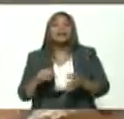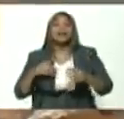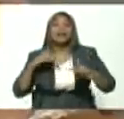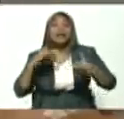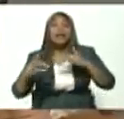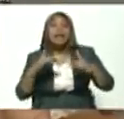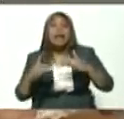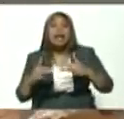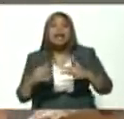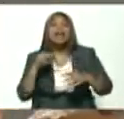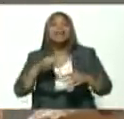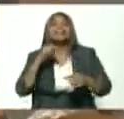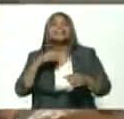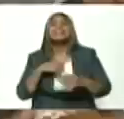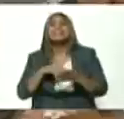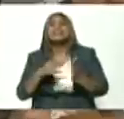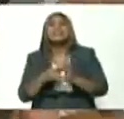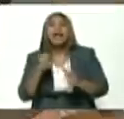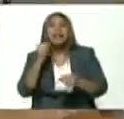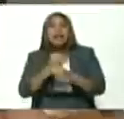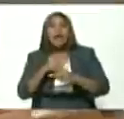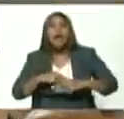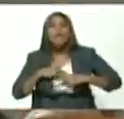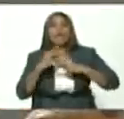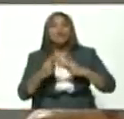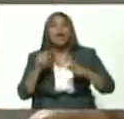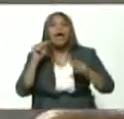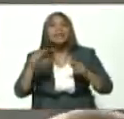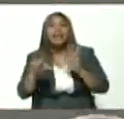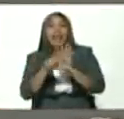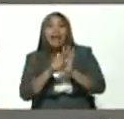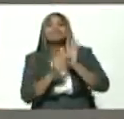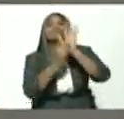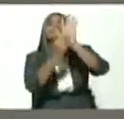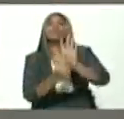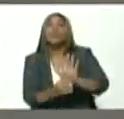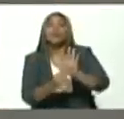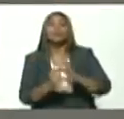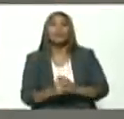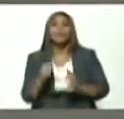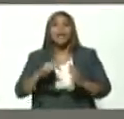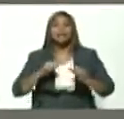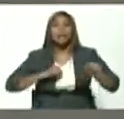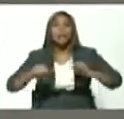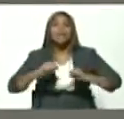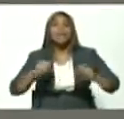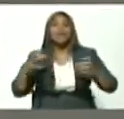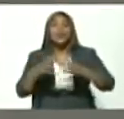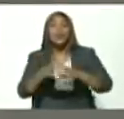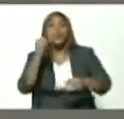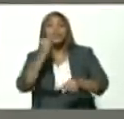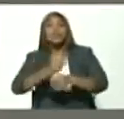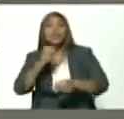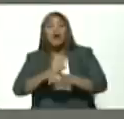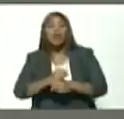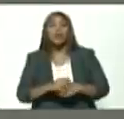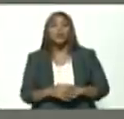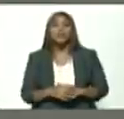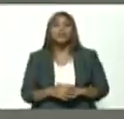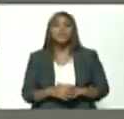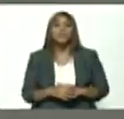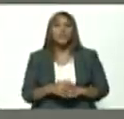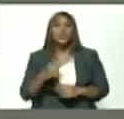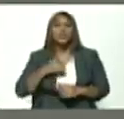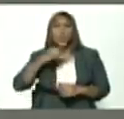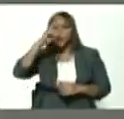guerra es el trabajo voluntario y en esa ley está plasmado este movimiento de trabajadores presidente yo no